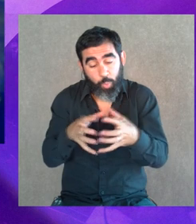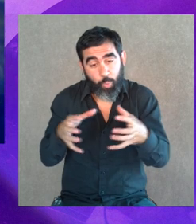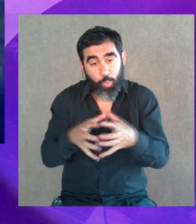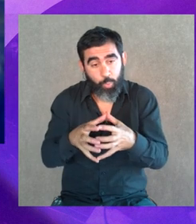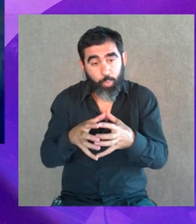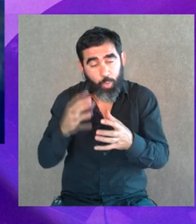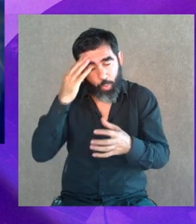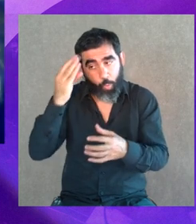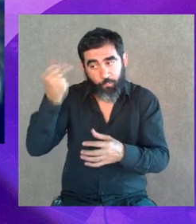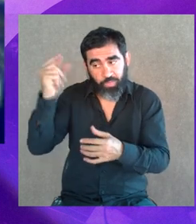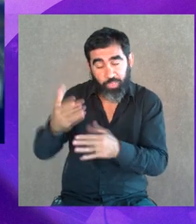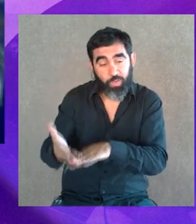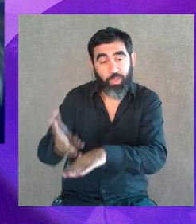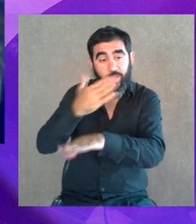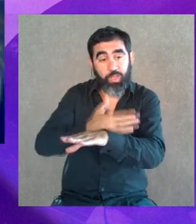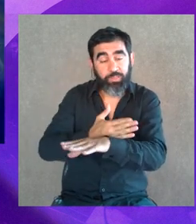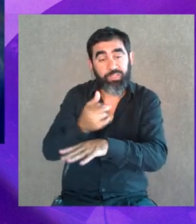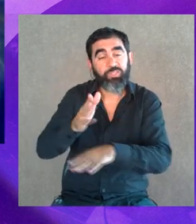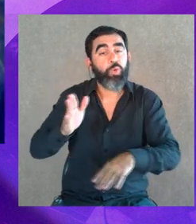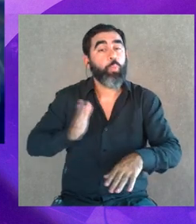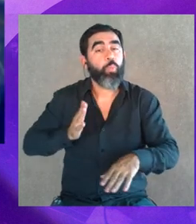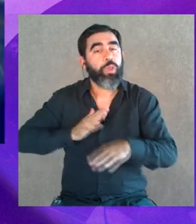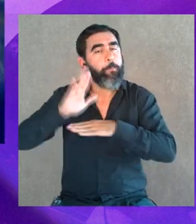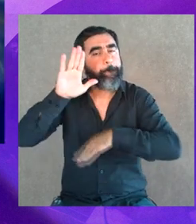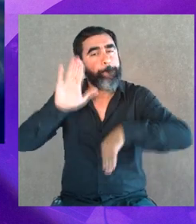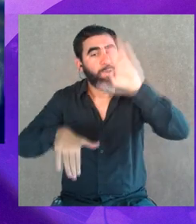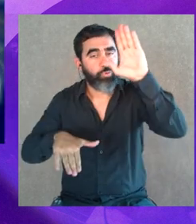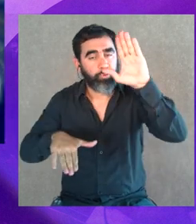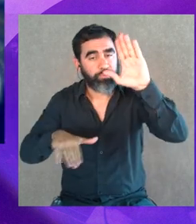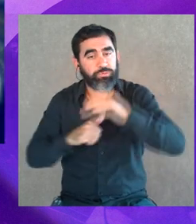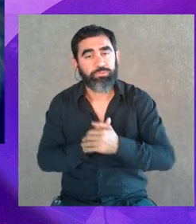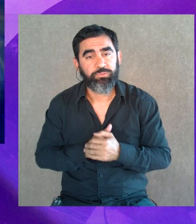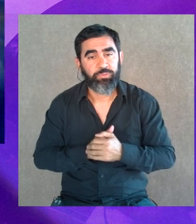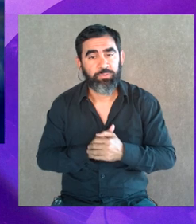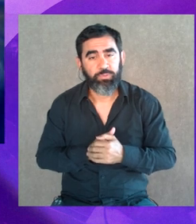sector que está olvidado y que son las mujeres mayores,